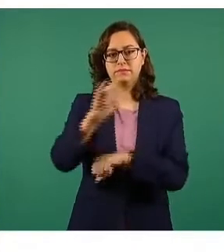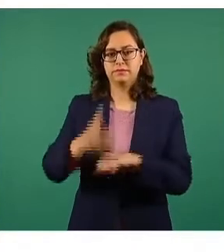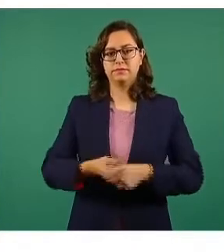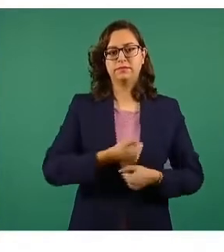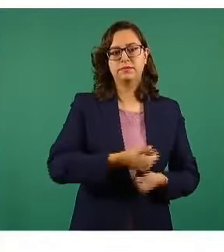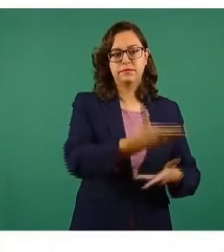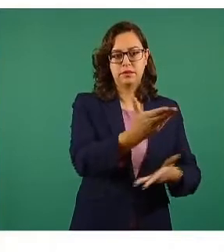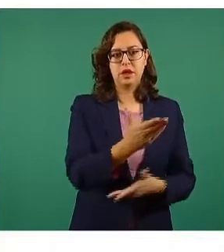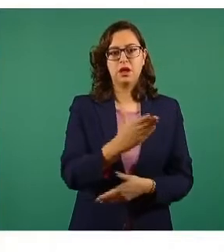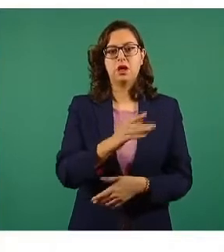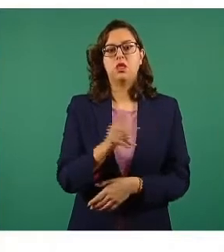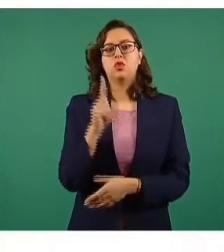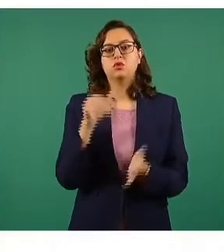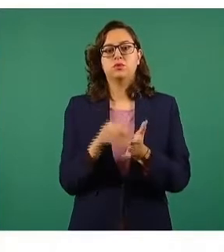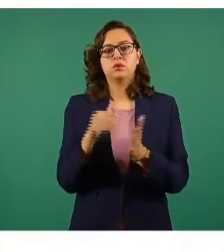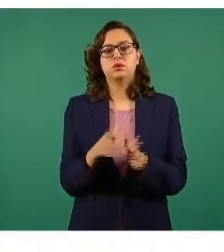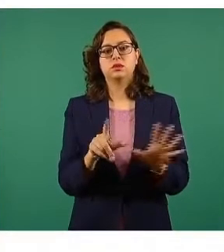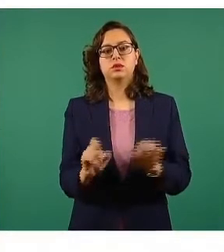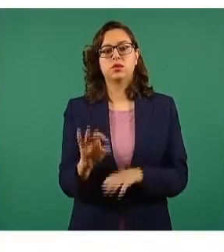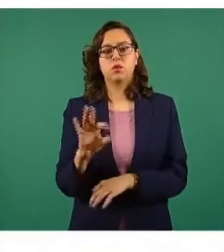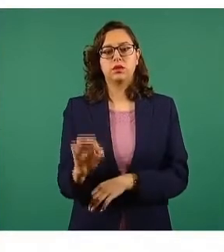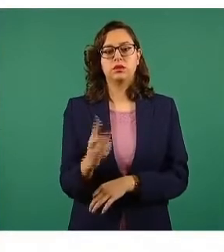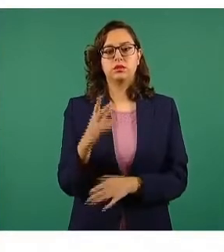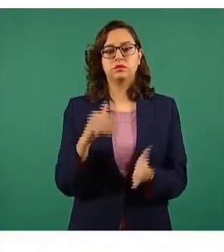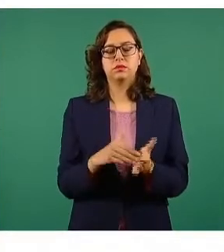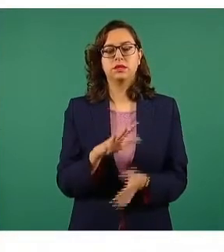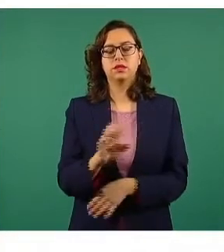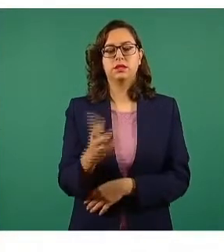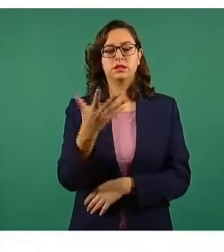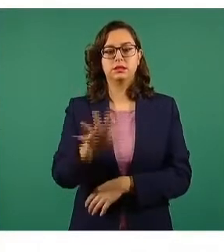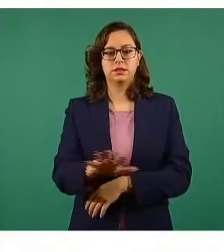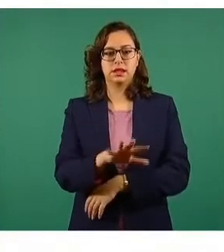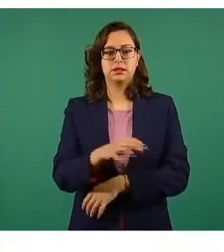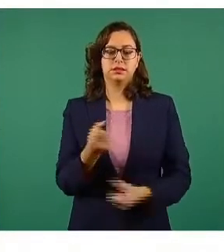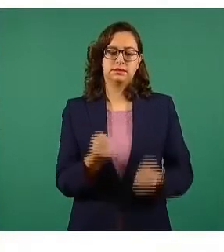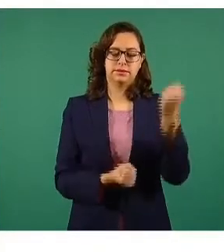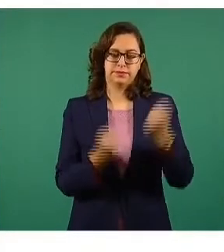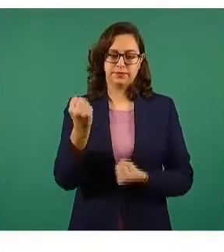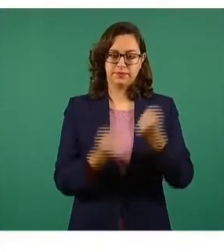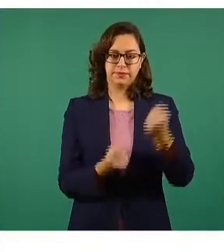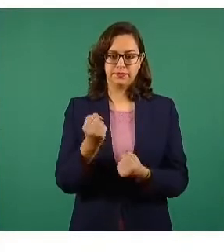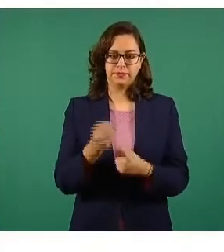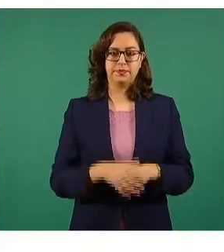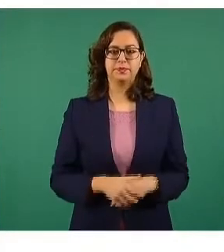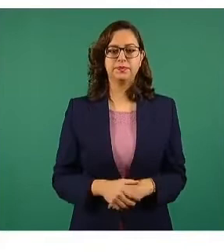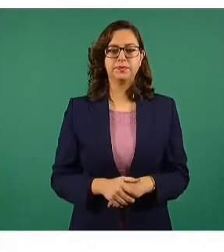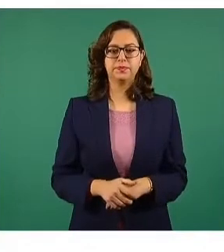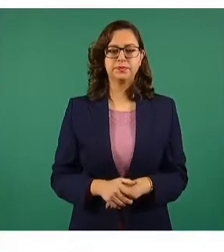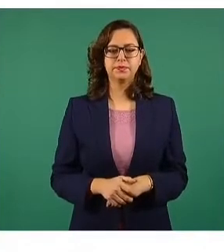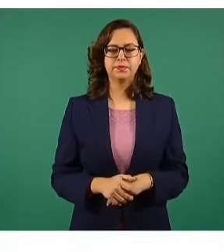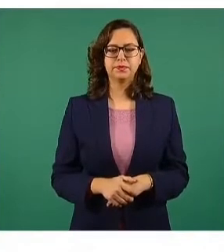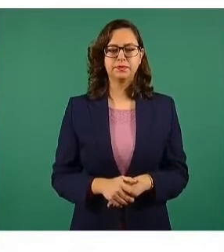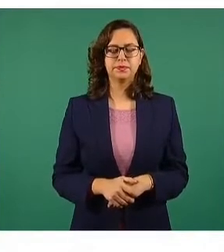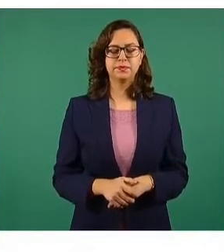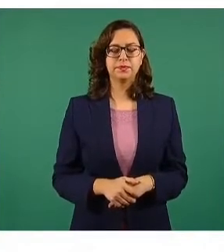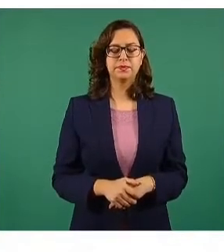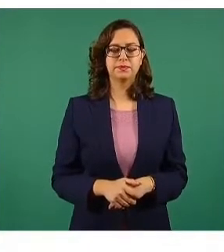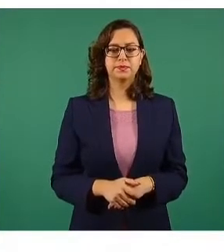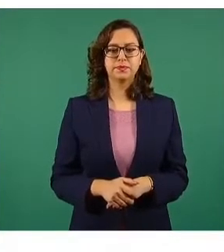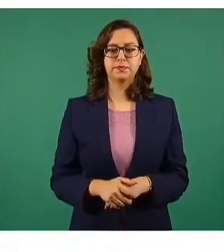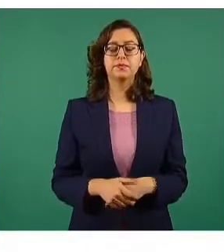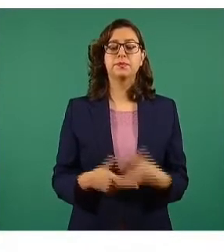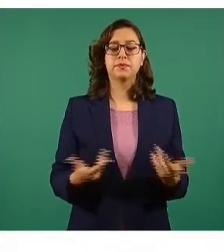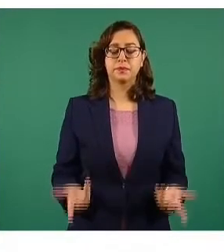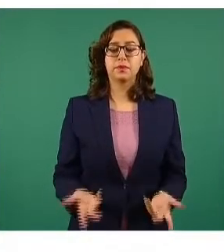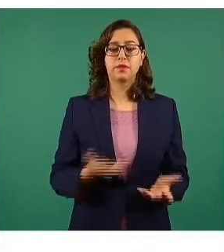mil 510, 742 mil 510, perdón. La distribución abarcó